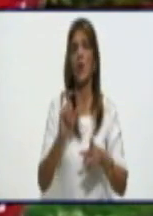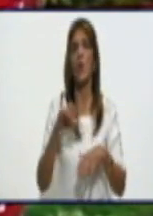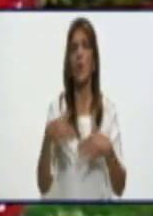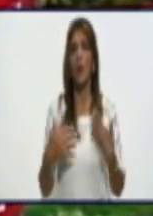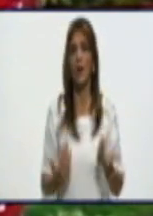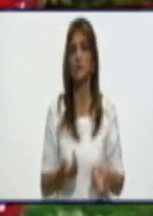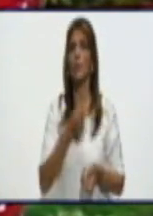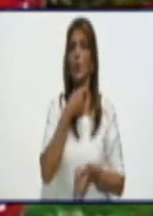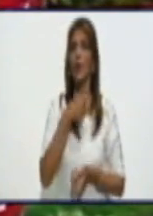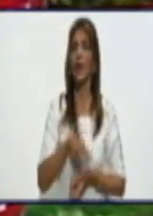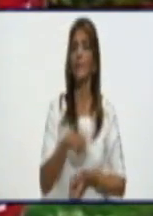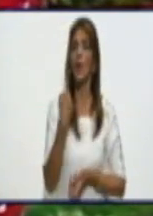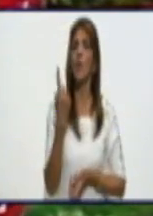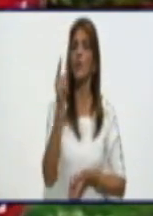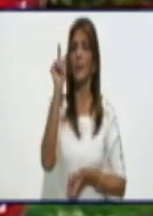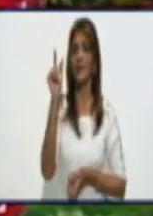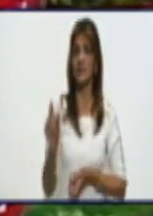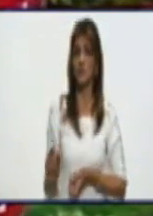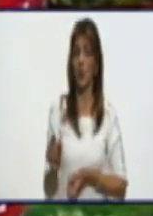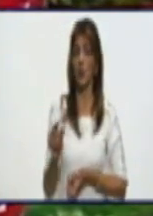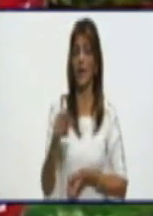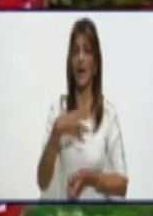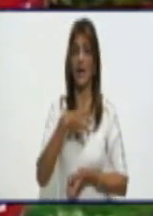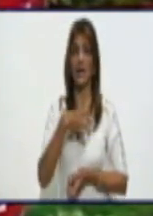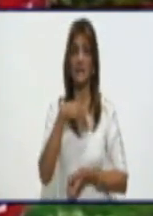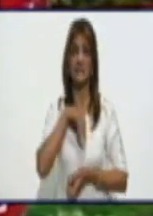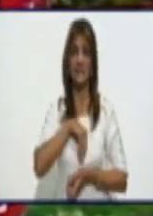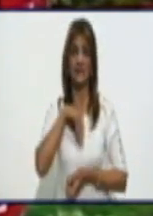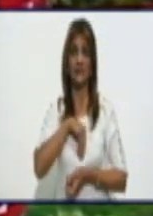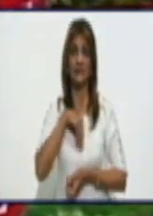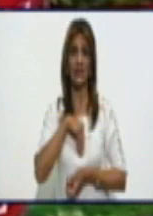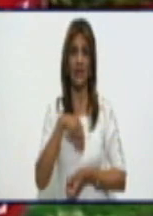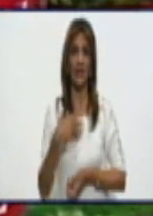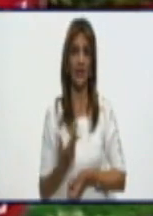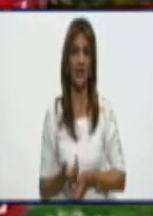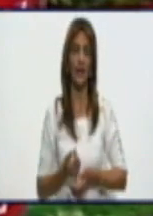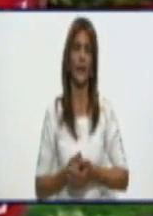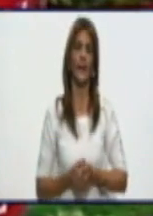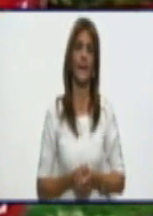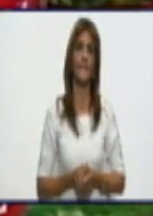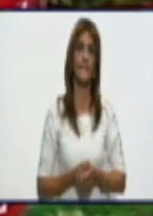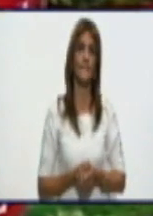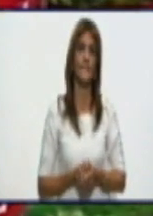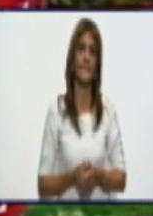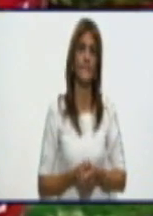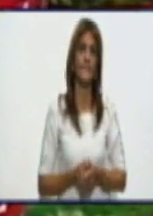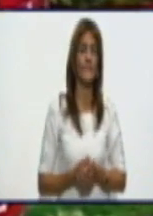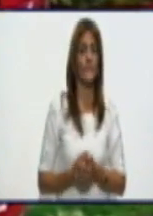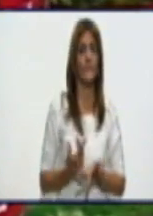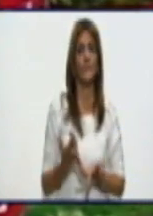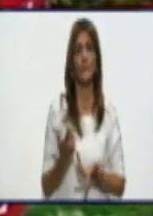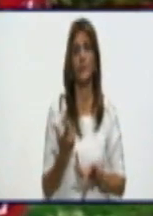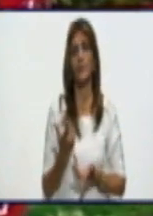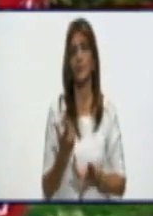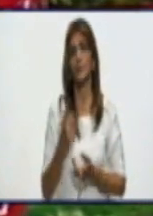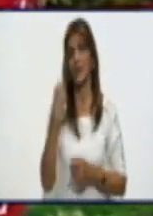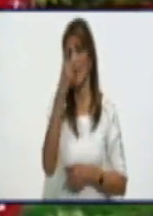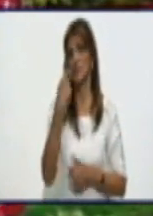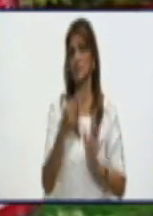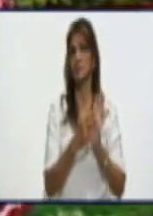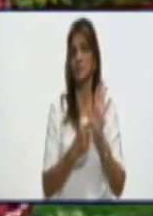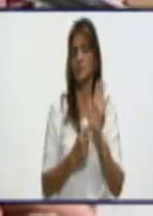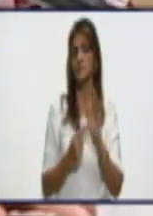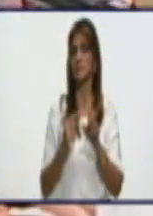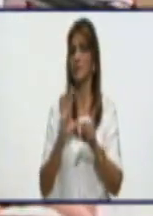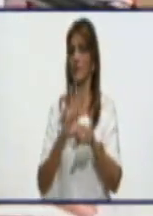de estas personas tiene sintomatología o aparece como contacto de un caso positivo o pudiera dar positivo a la